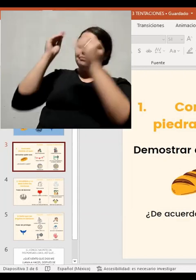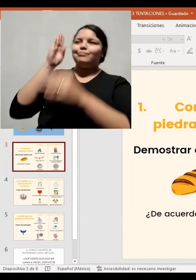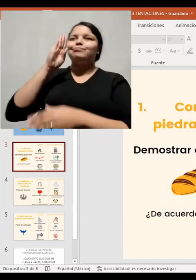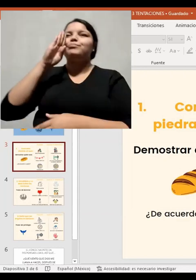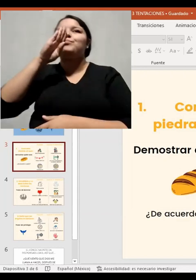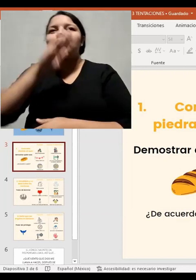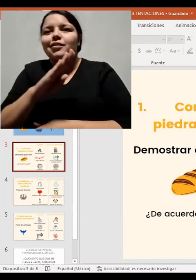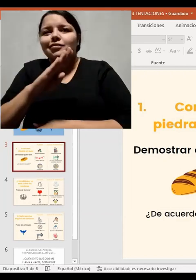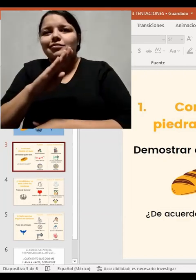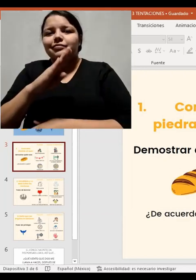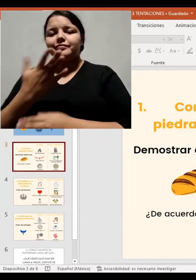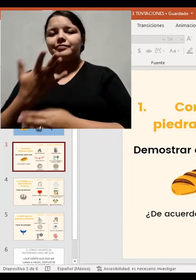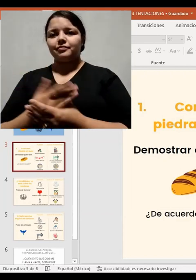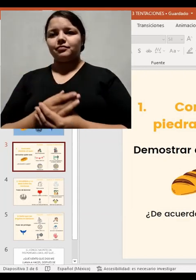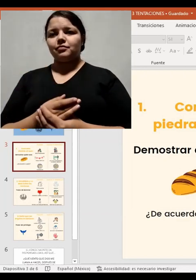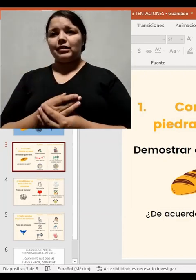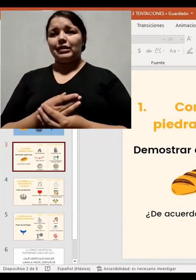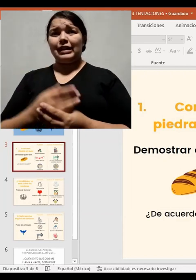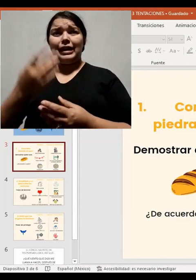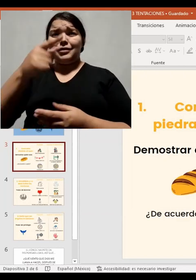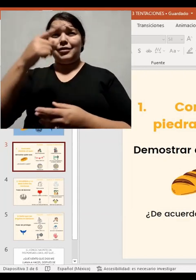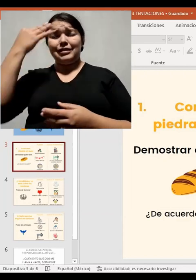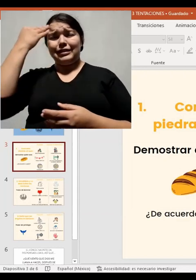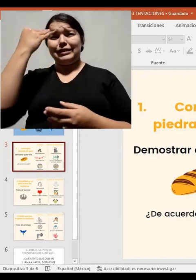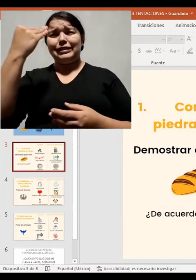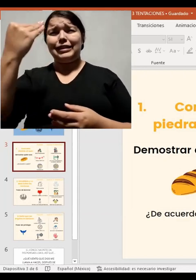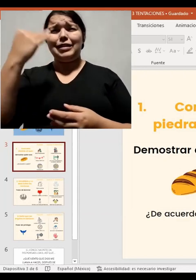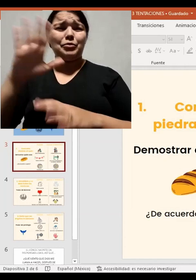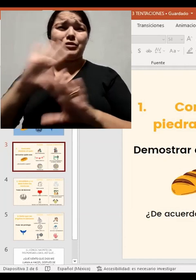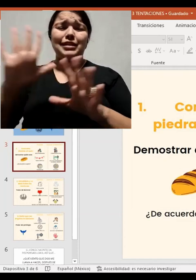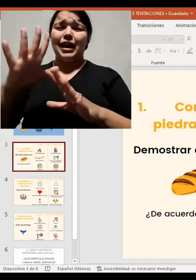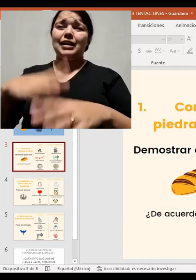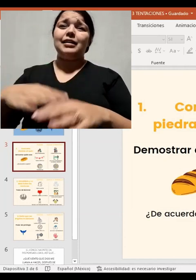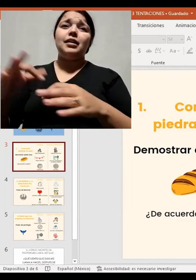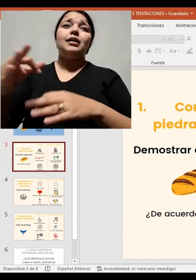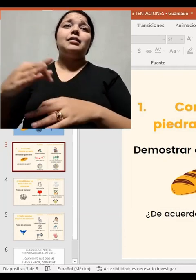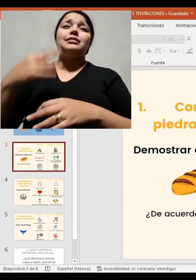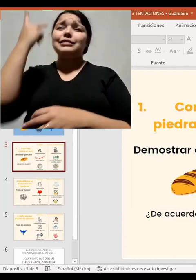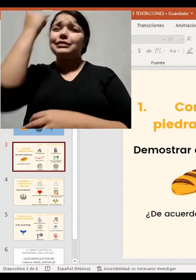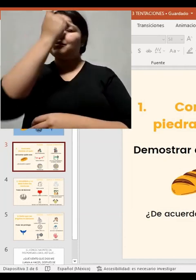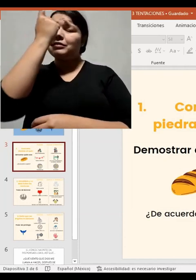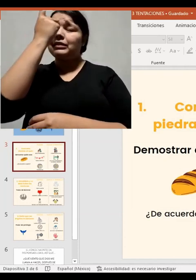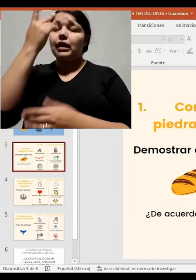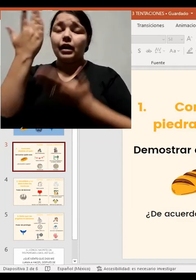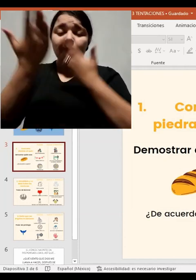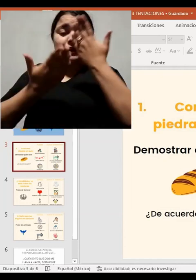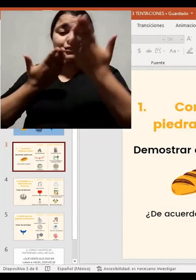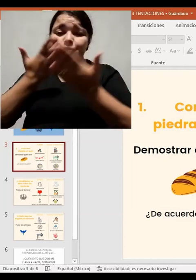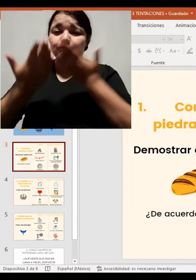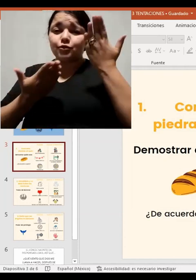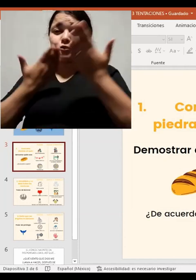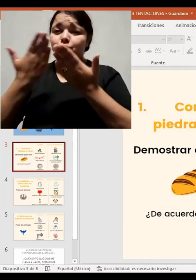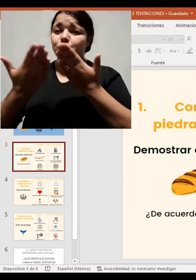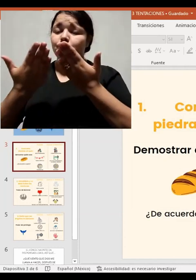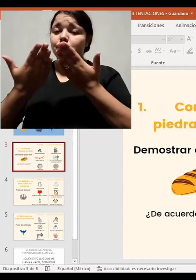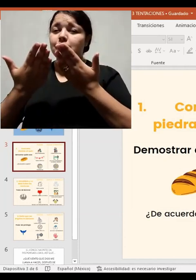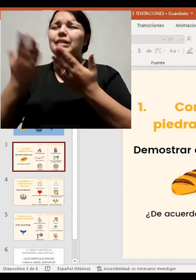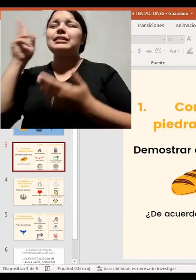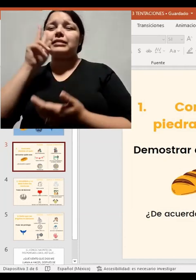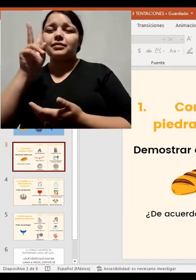el tema de pareja está estudiado por muchos años, y por muchas ciencias, la psicología es una de ellas. Y hemos visto